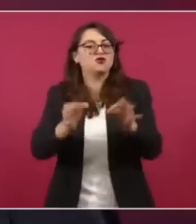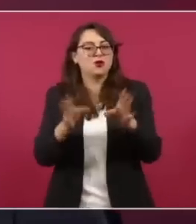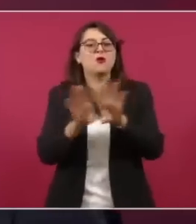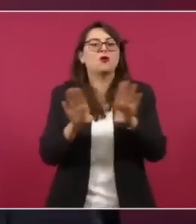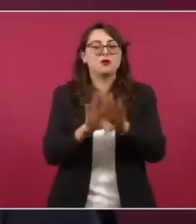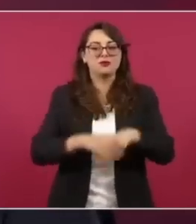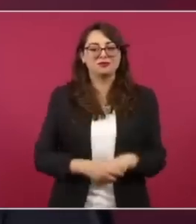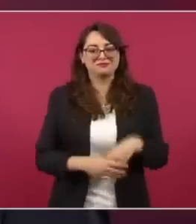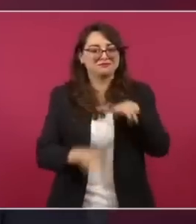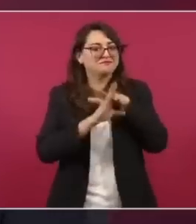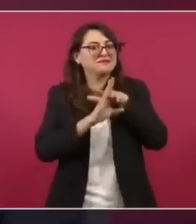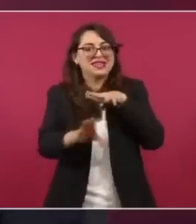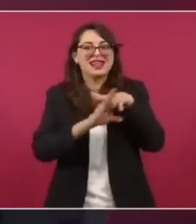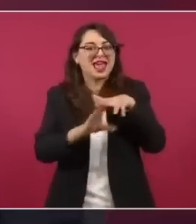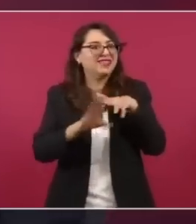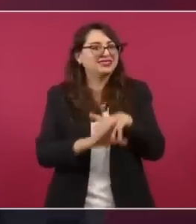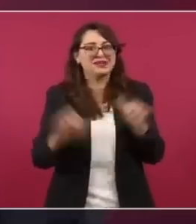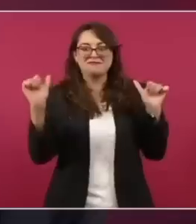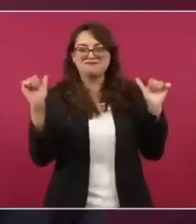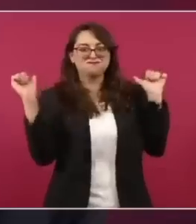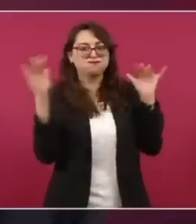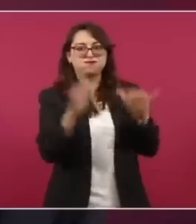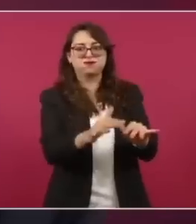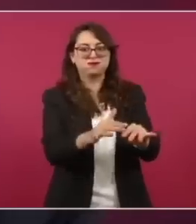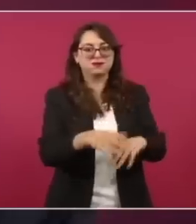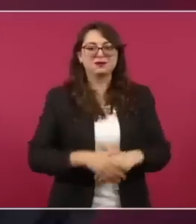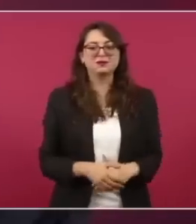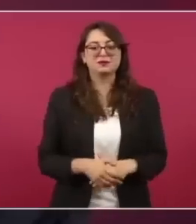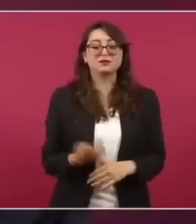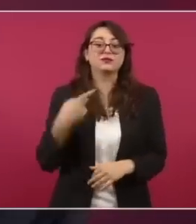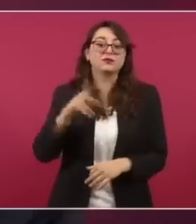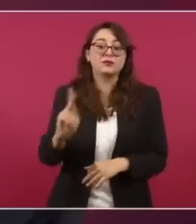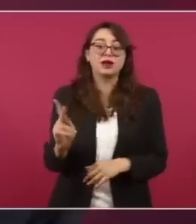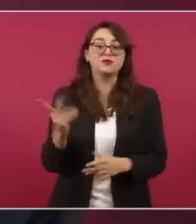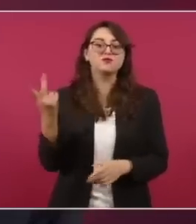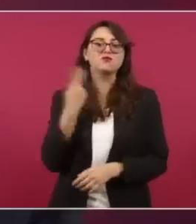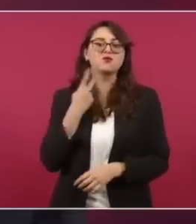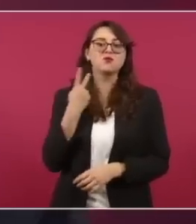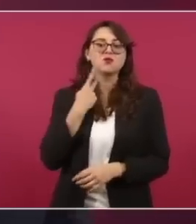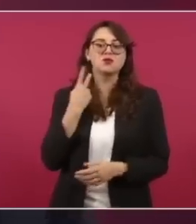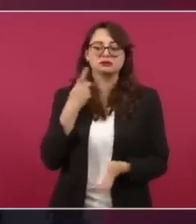eso yo creo que lo tienen bastante claro. Nada más que la politiquería,